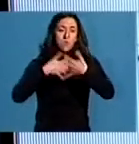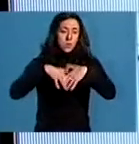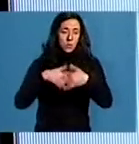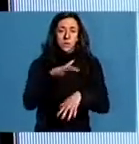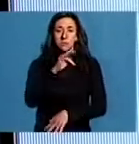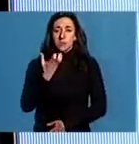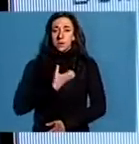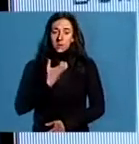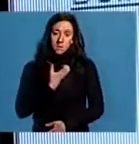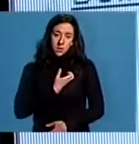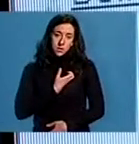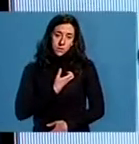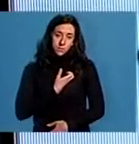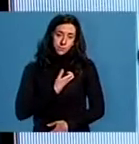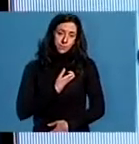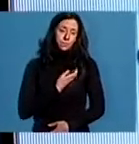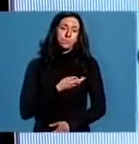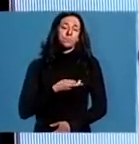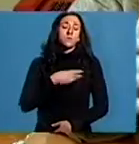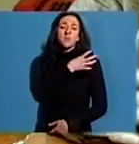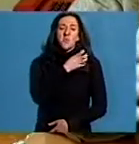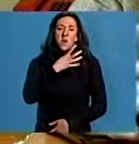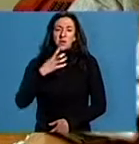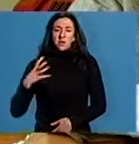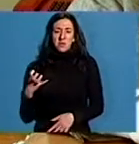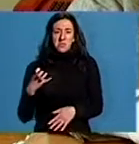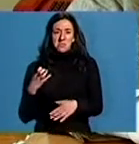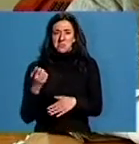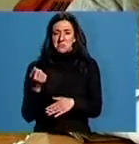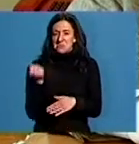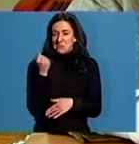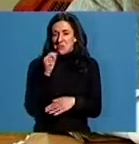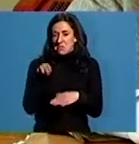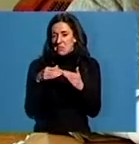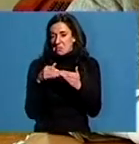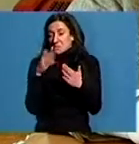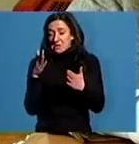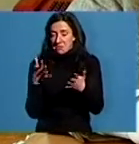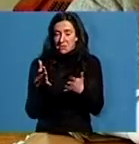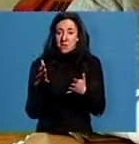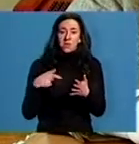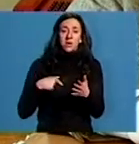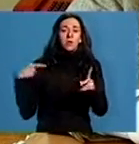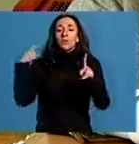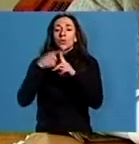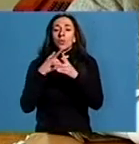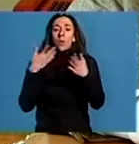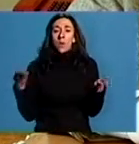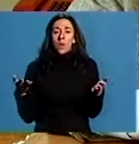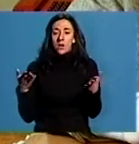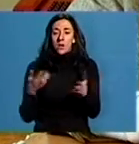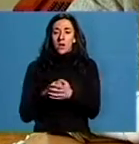concellos. Son 400 e pico millóns de euros que teñen por o xeto abrir